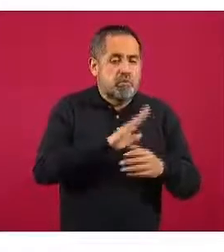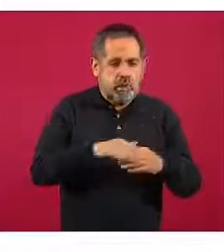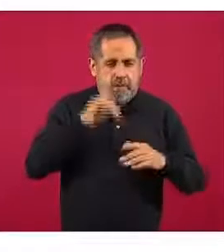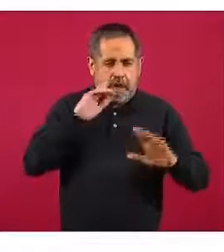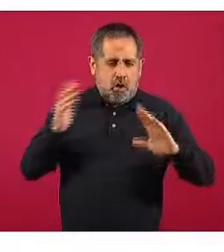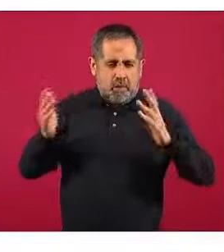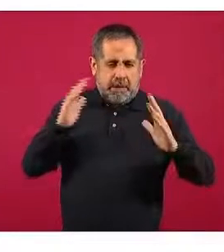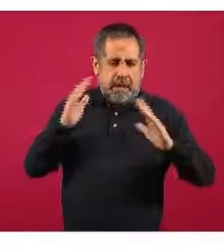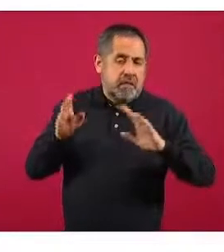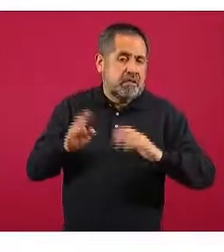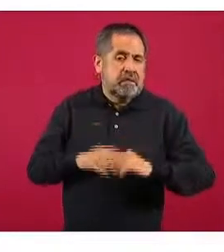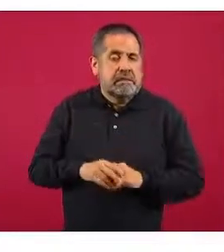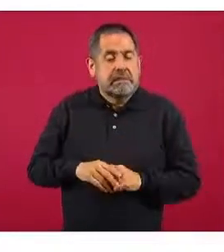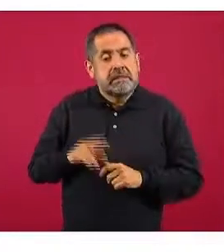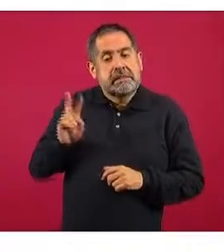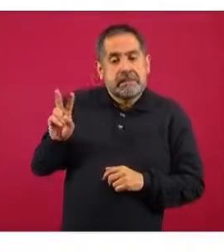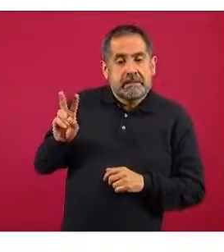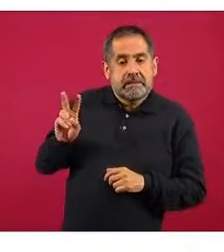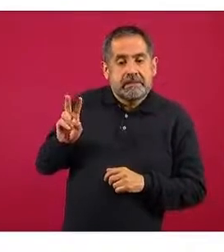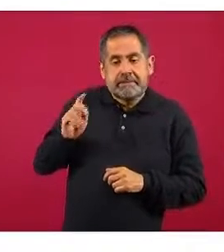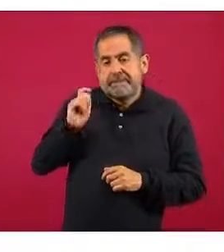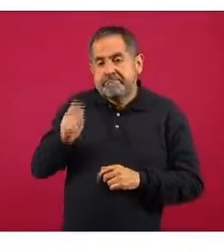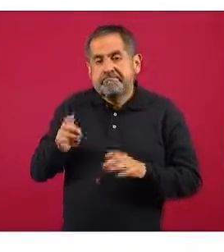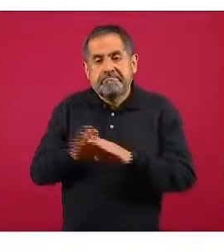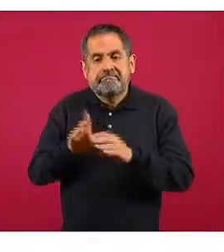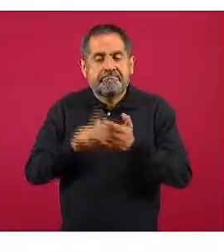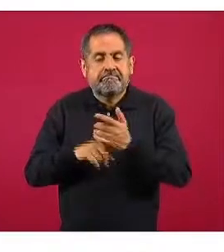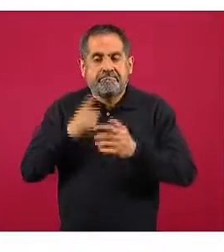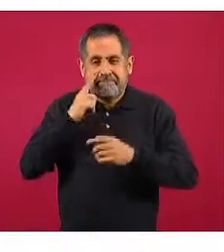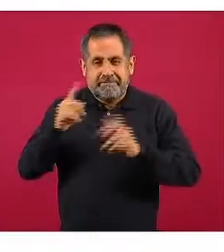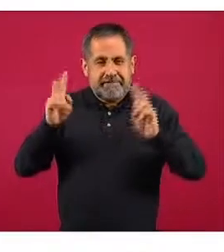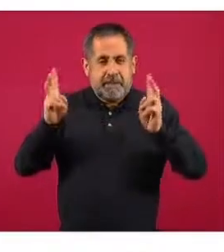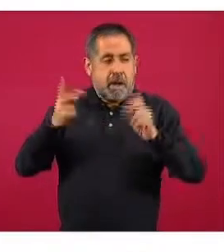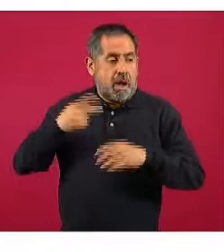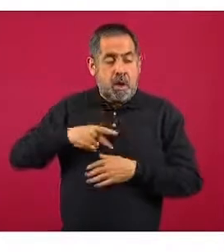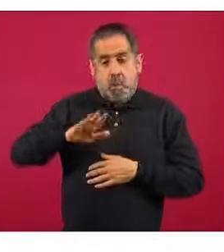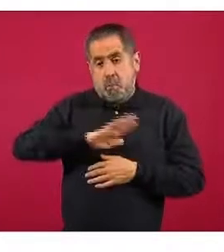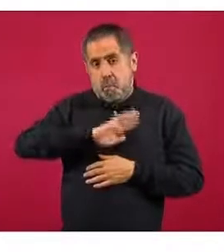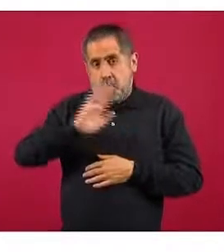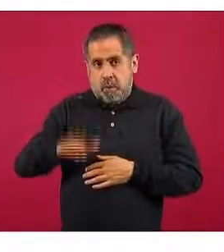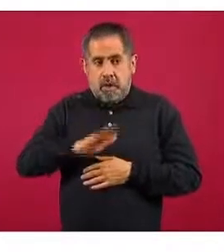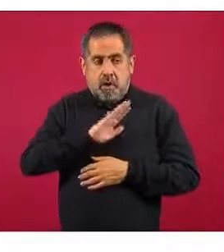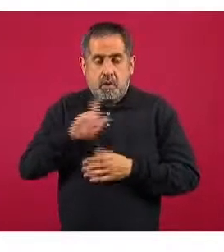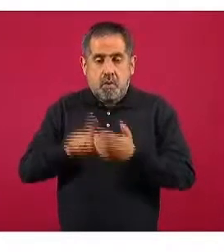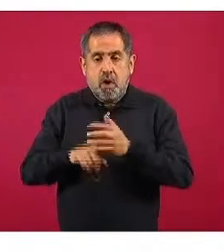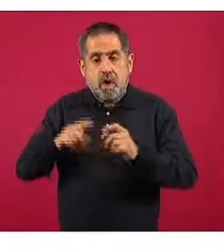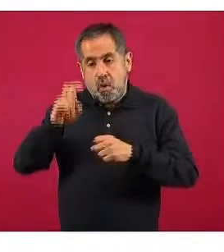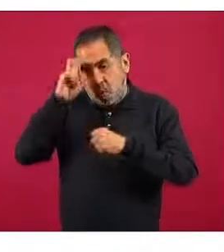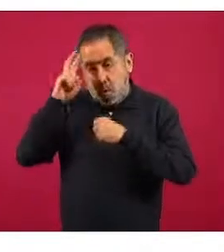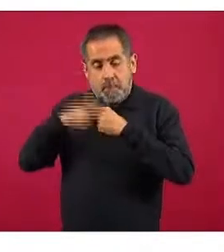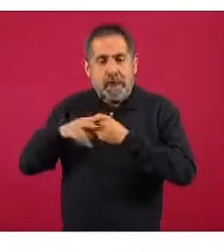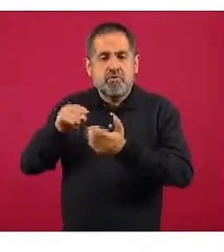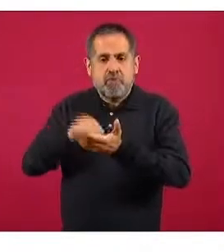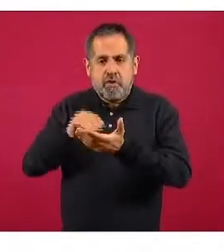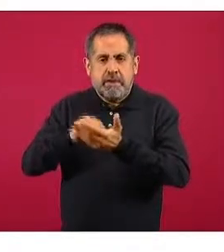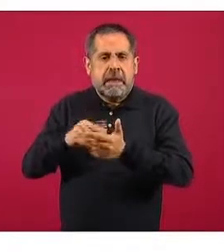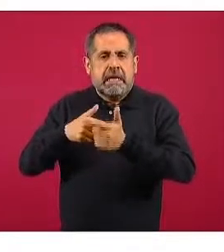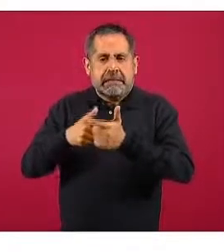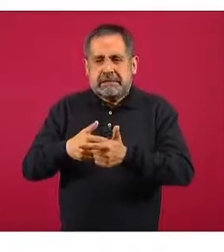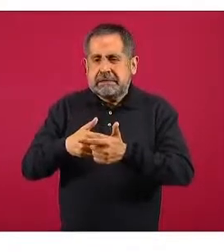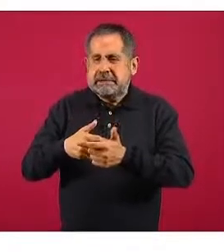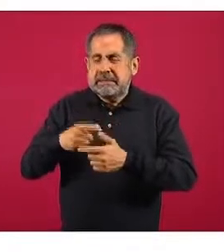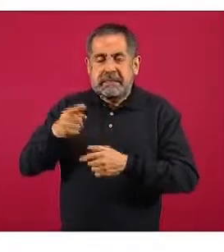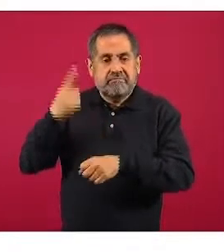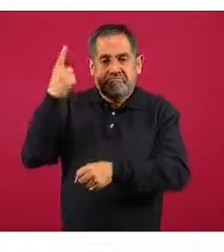comparativo. Y aquí podemos ver que en tema de defunciones, lamentablemente Europa continúa todavía